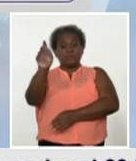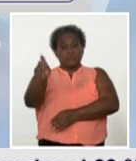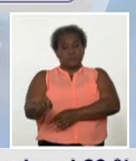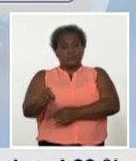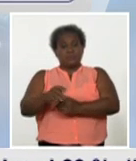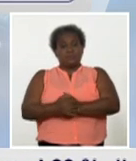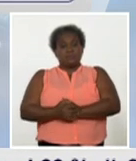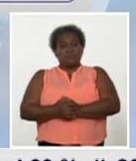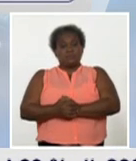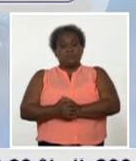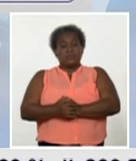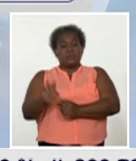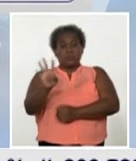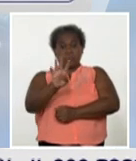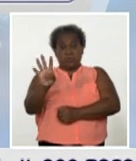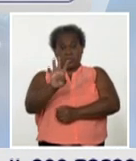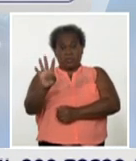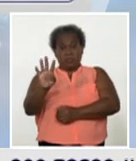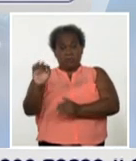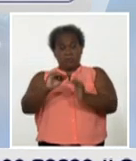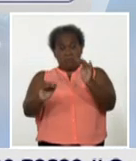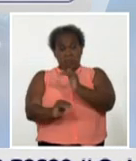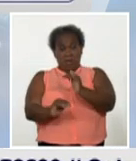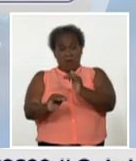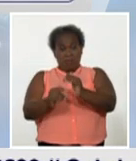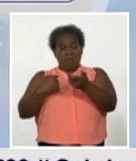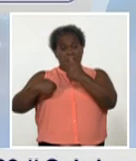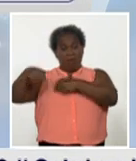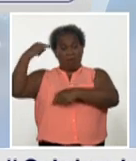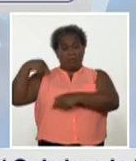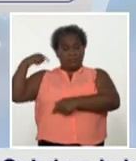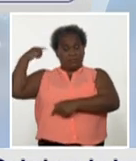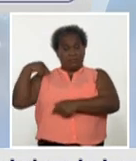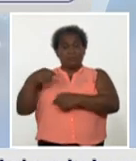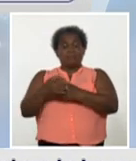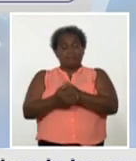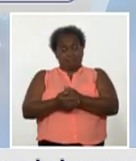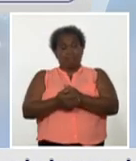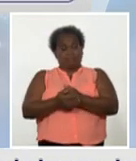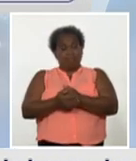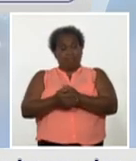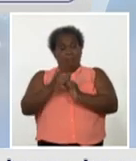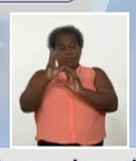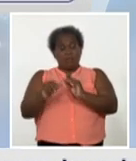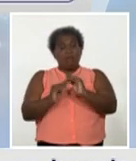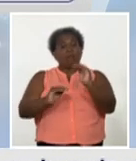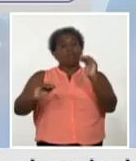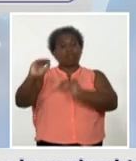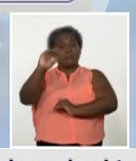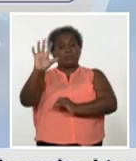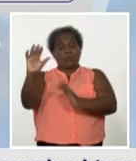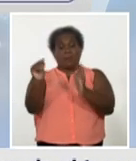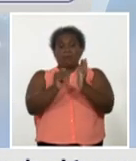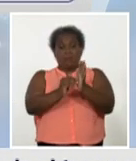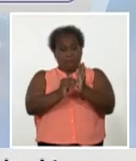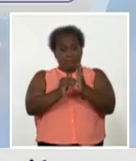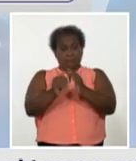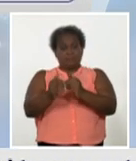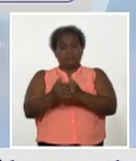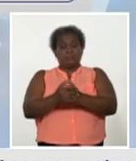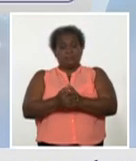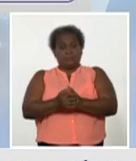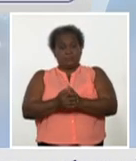44 menos que el día anterior, pero de todas formas, una cifra por encima de 5.000 y que